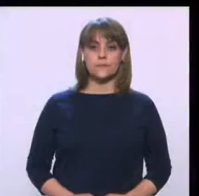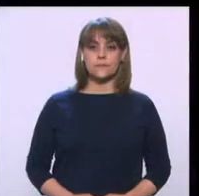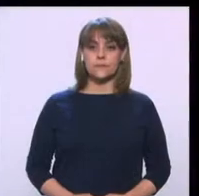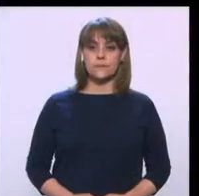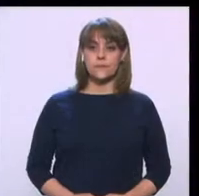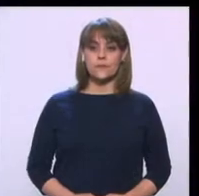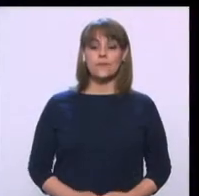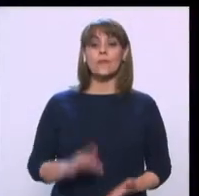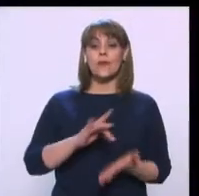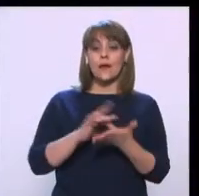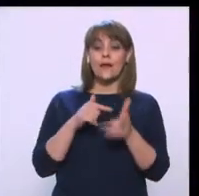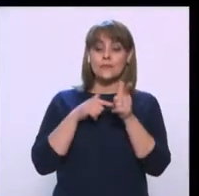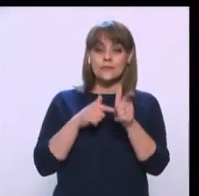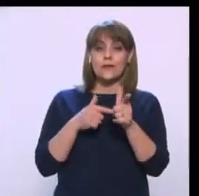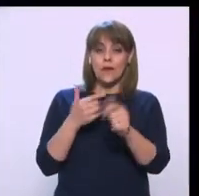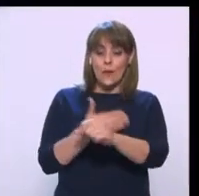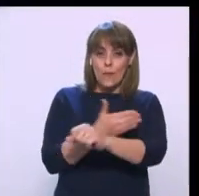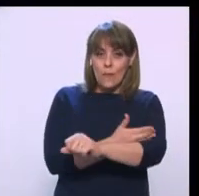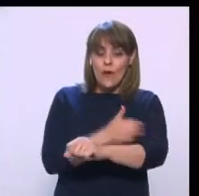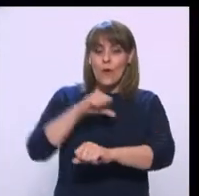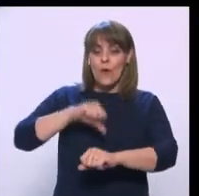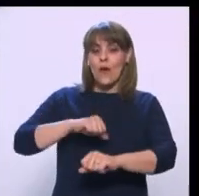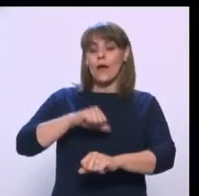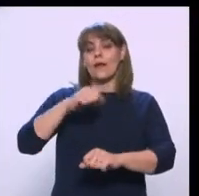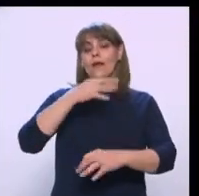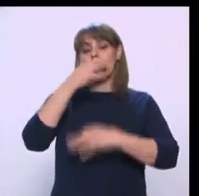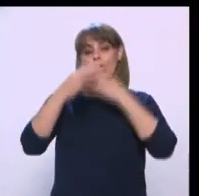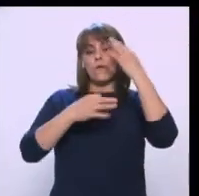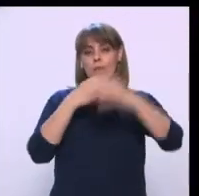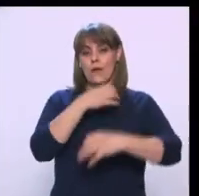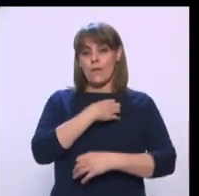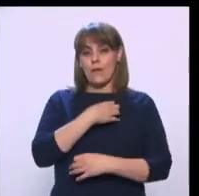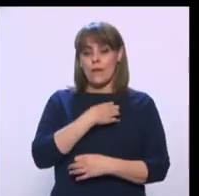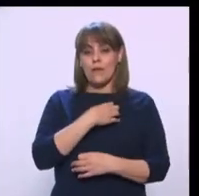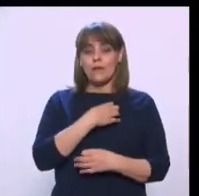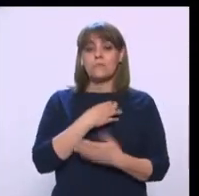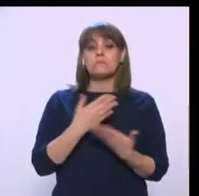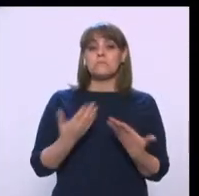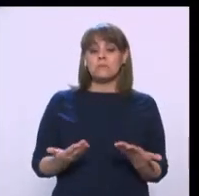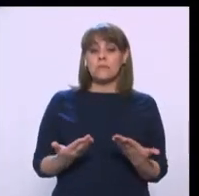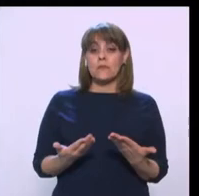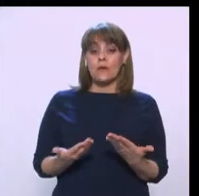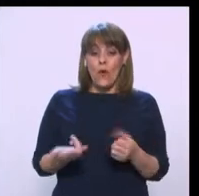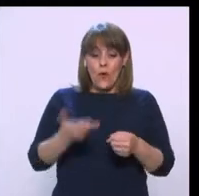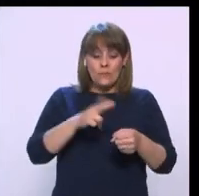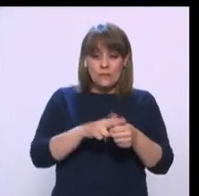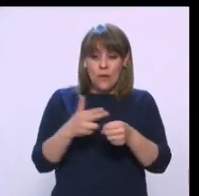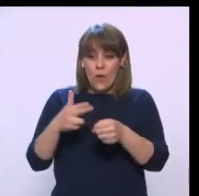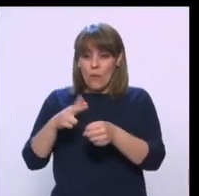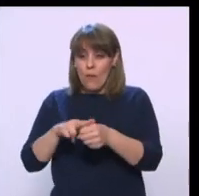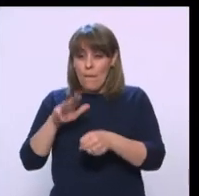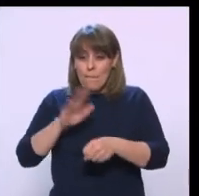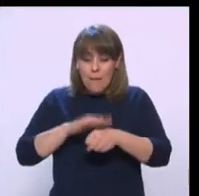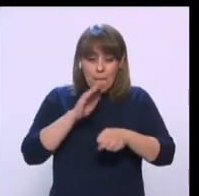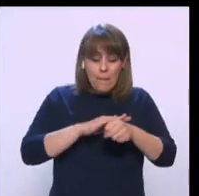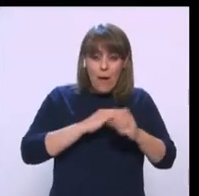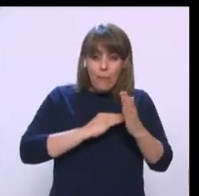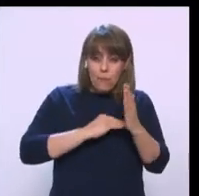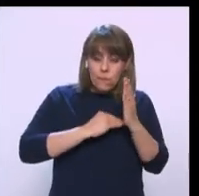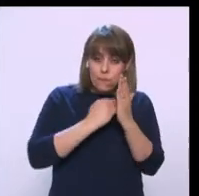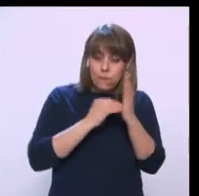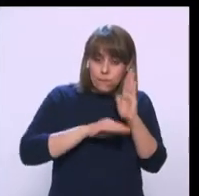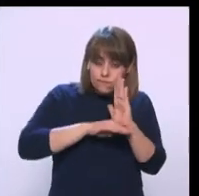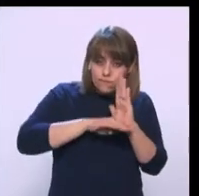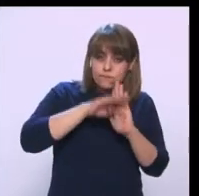Gracias por seguir con nosotros aquí en Informe Capital. Y por el aumento de las hospitalizaciones que se han dado en el último par de